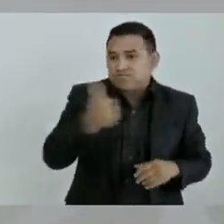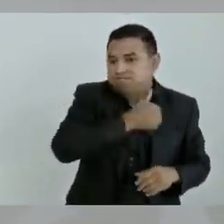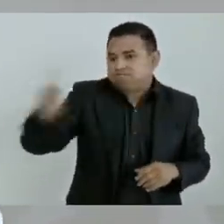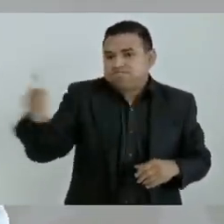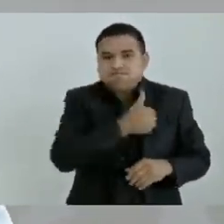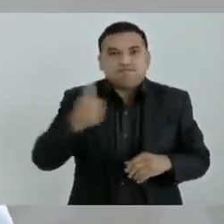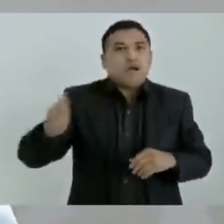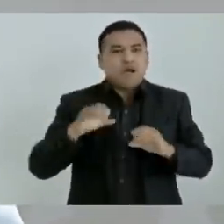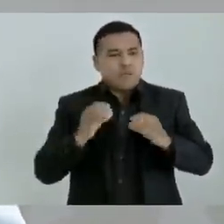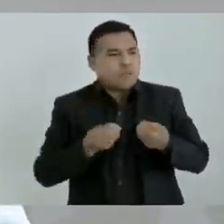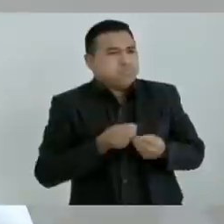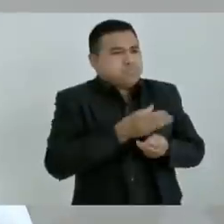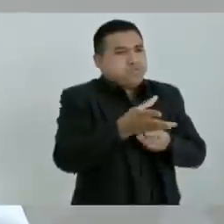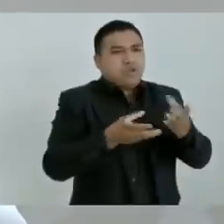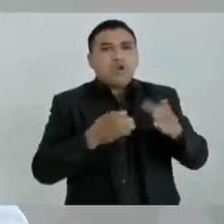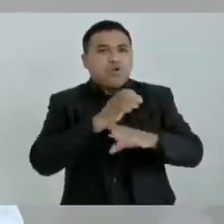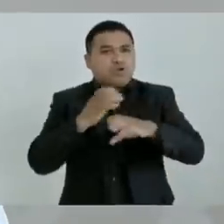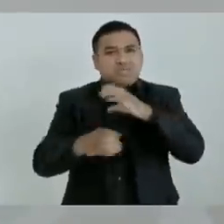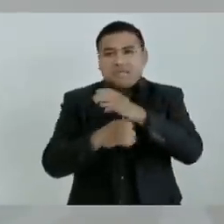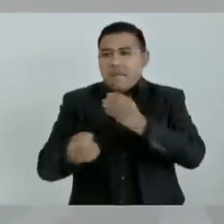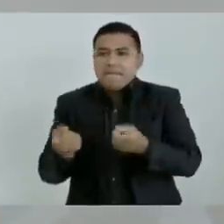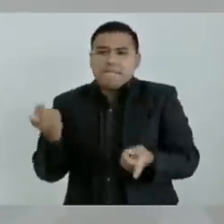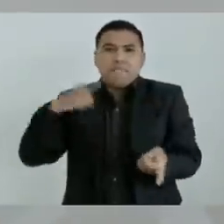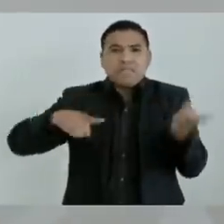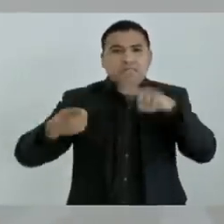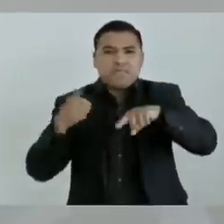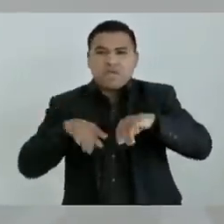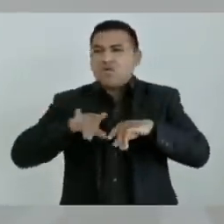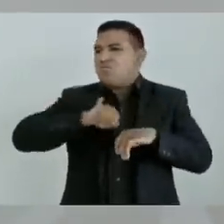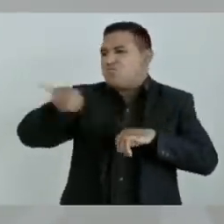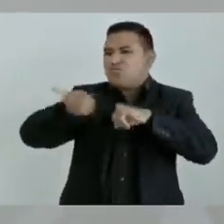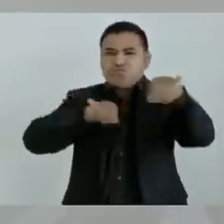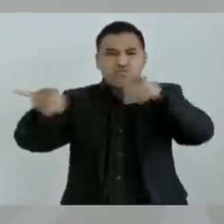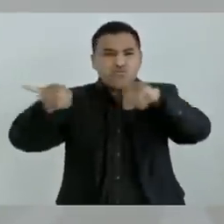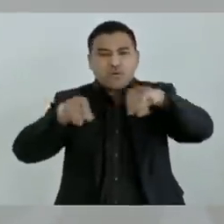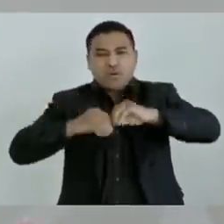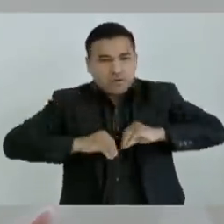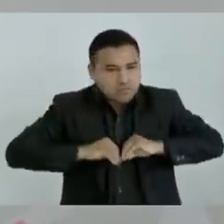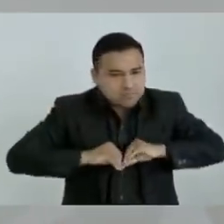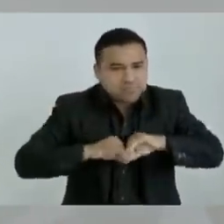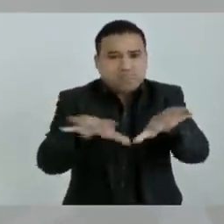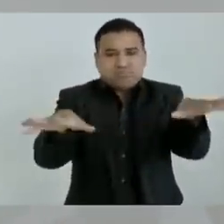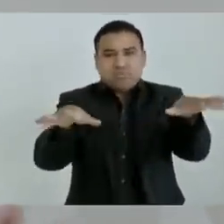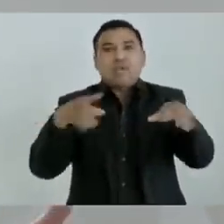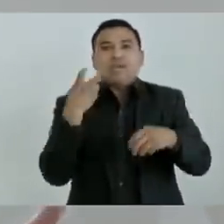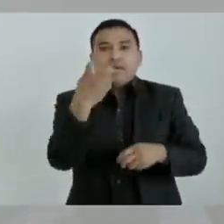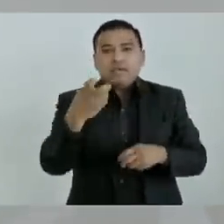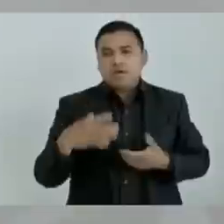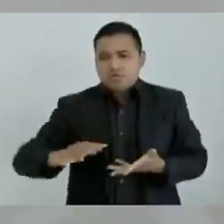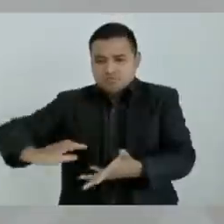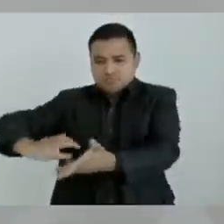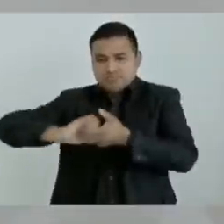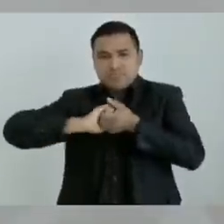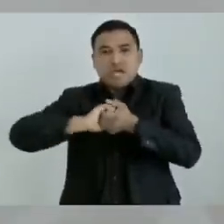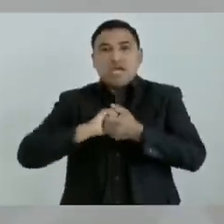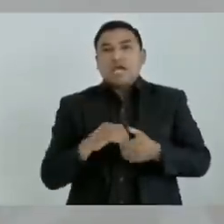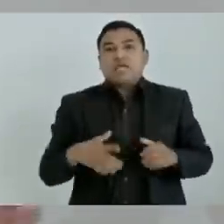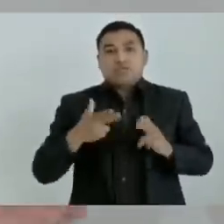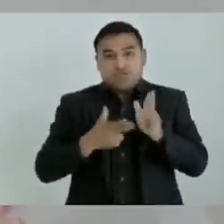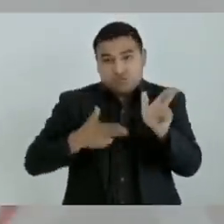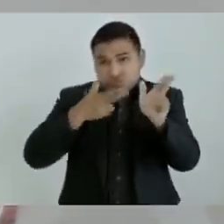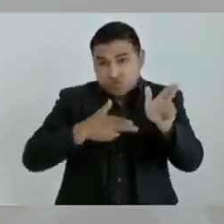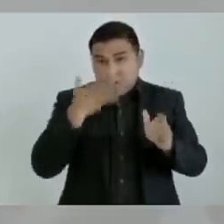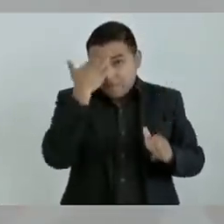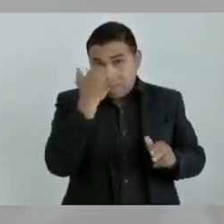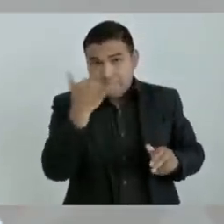distribución de mercancías, de productos, no solamente en esa relación que vamos a tener con el Tren Maya de